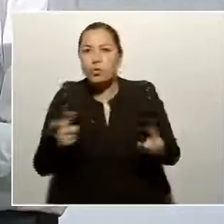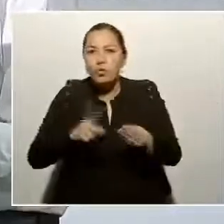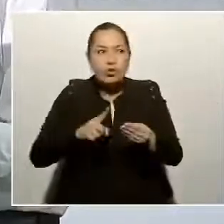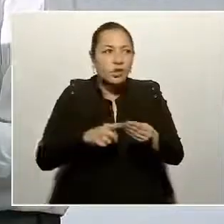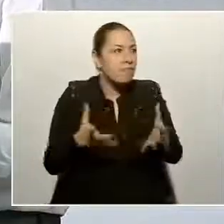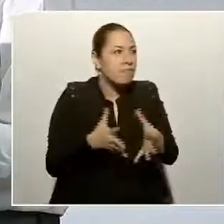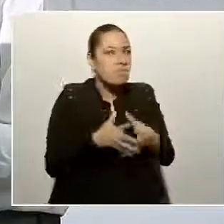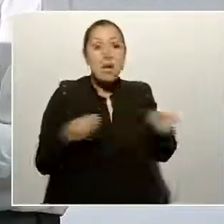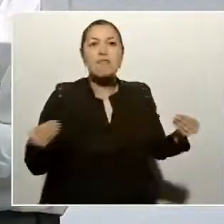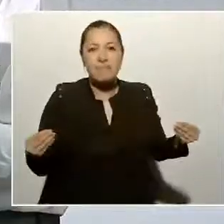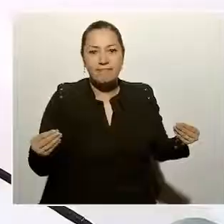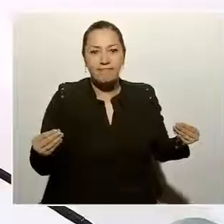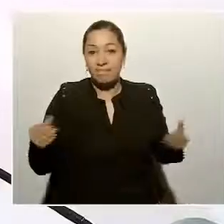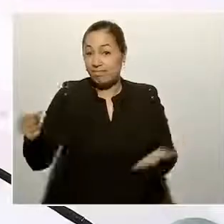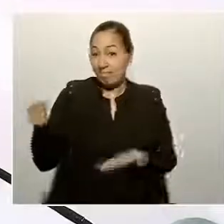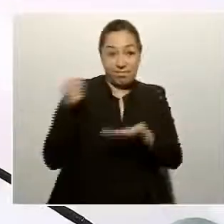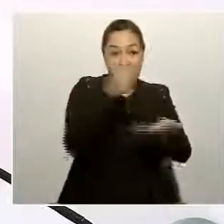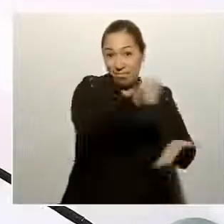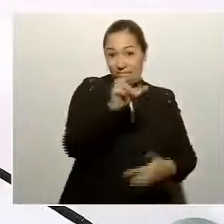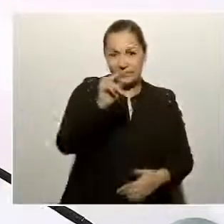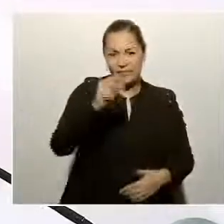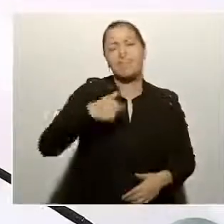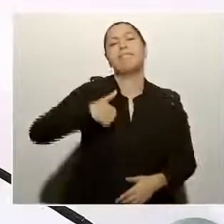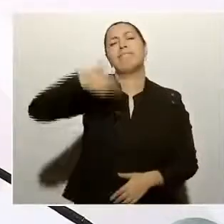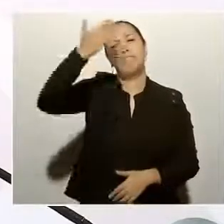Tenemos muchos ejemplos.